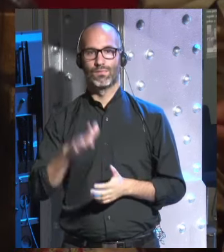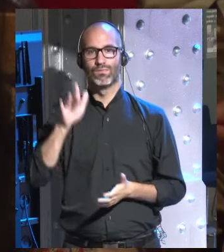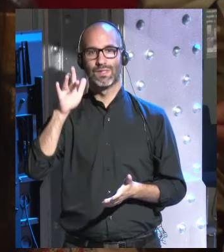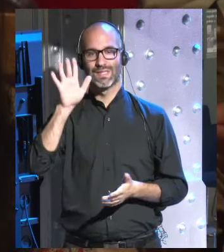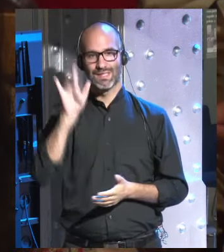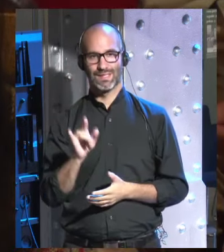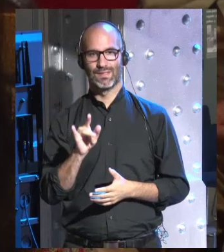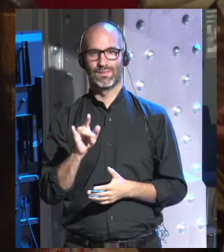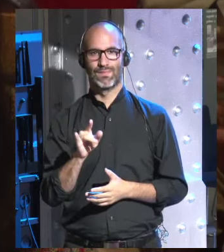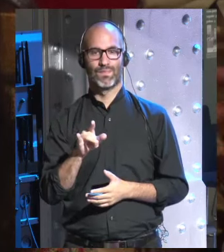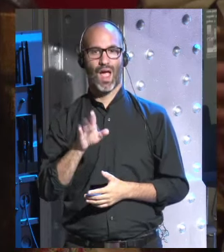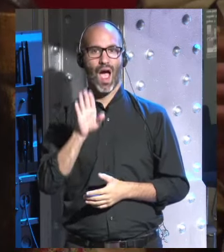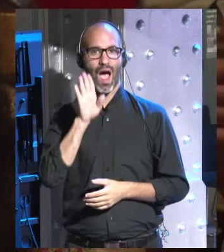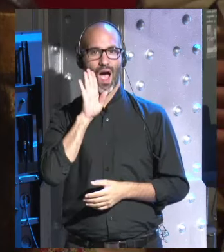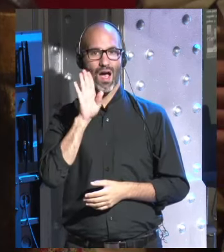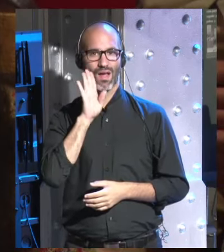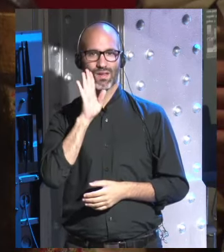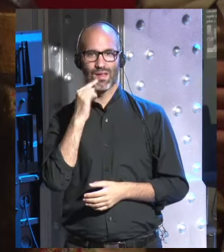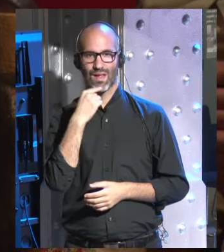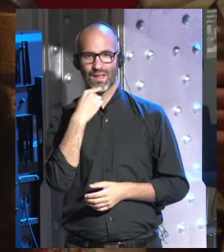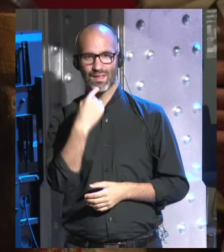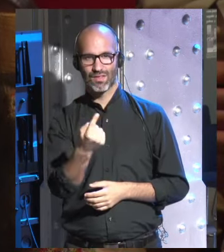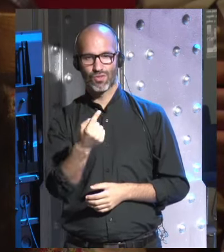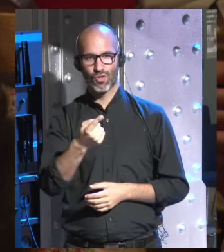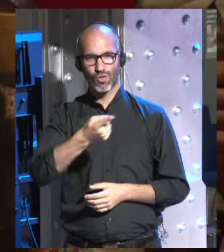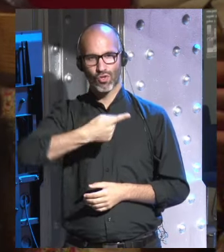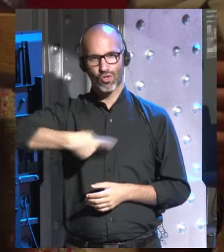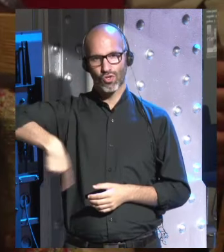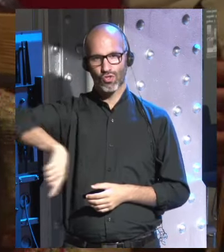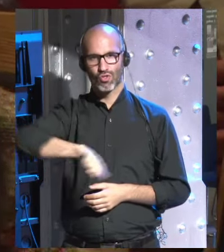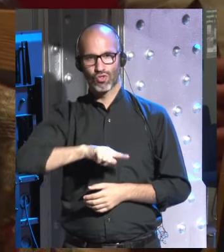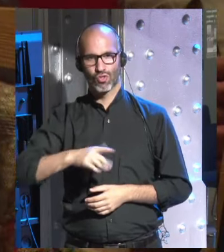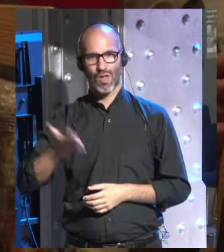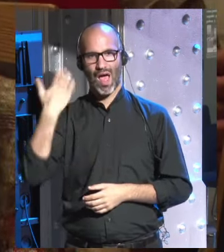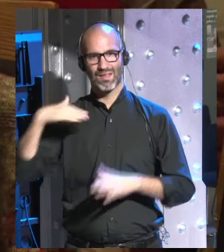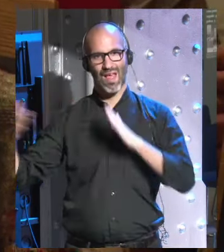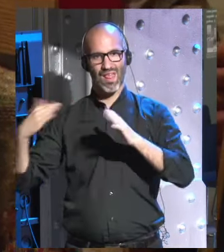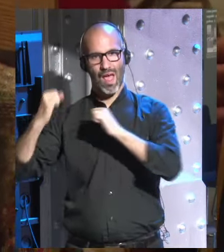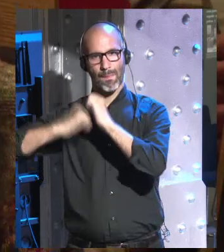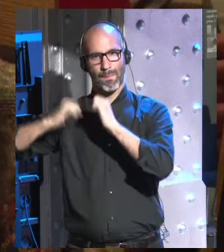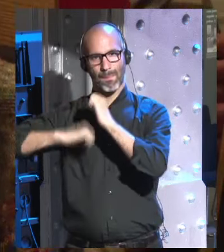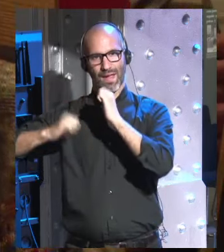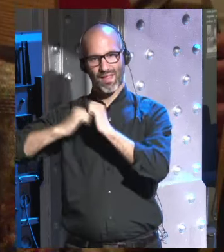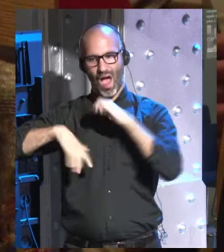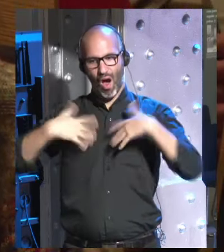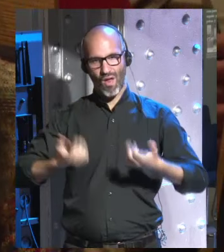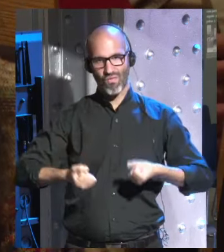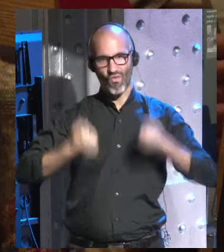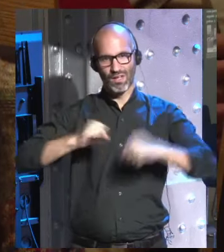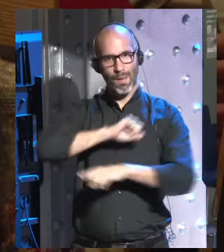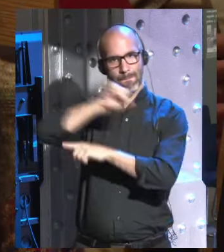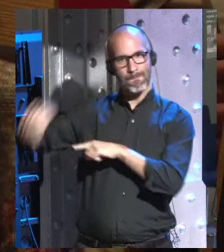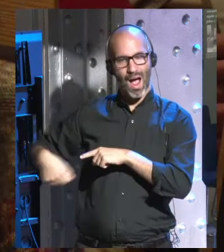sí antes ha dicho que somos más fuertes que en la edad de piedra pero menos felices y me